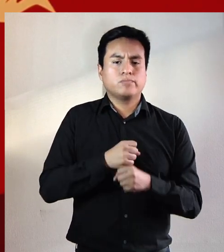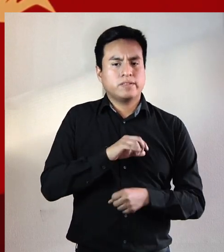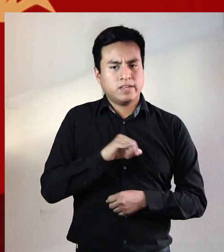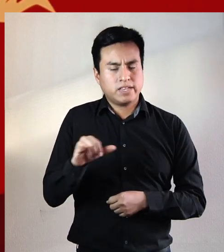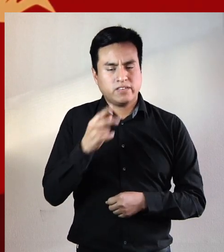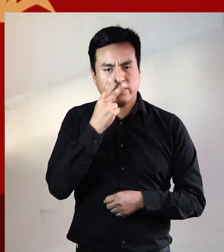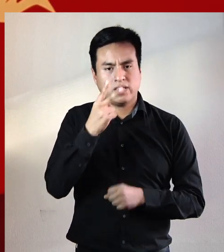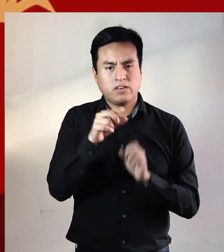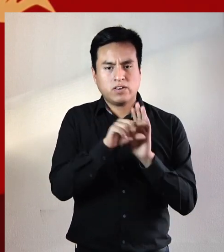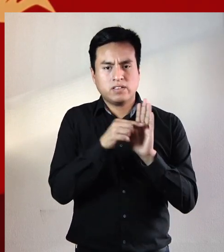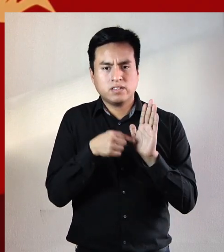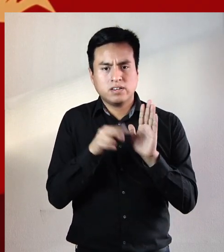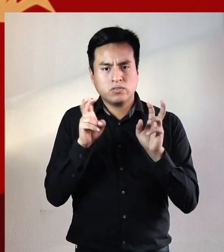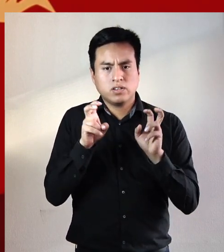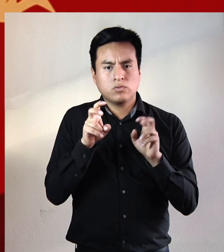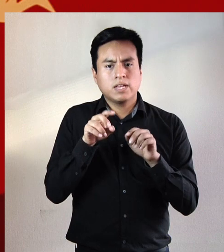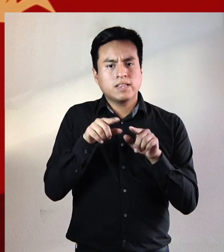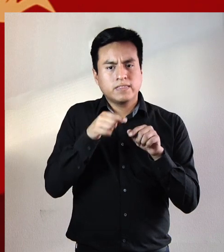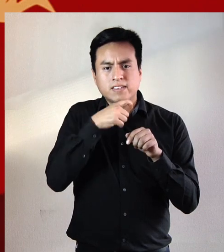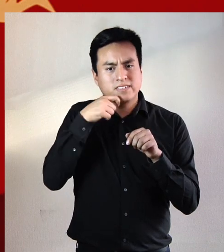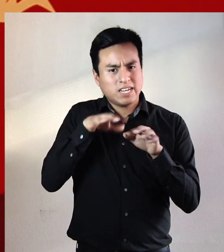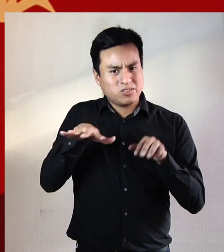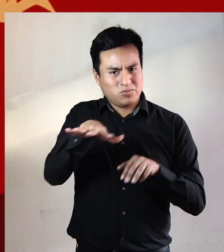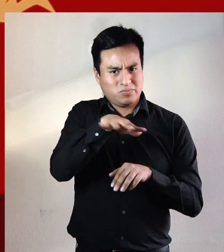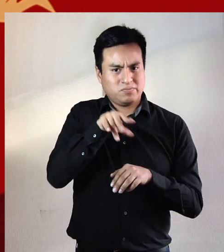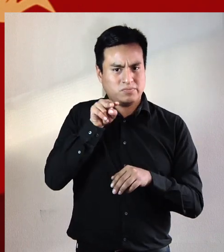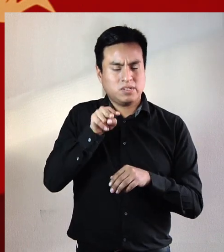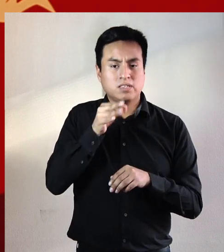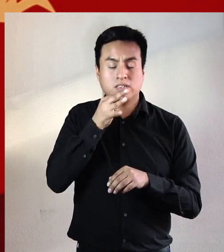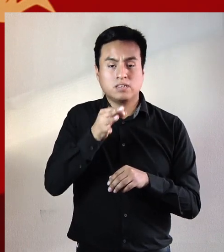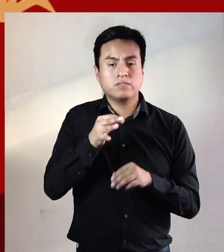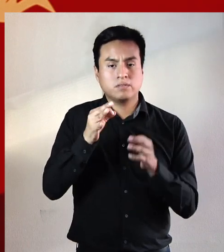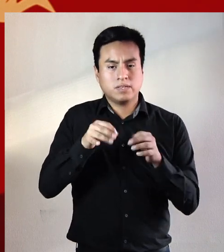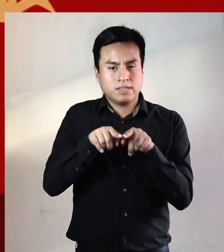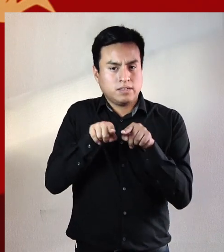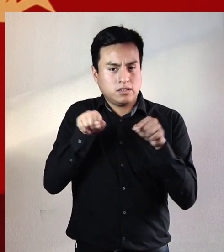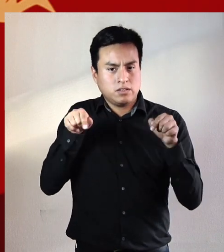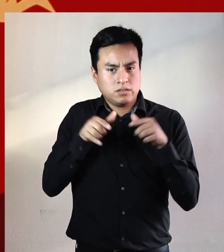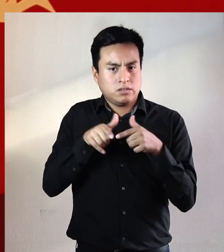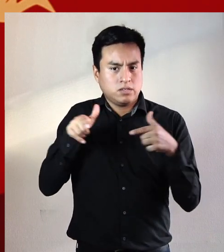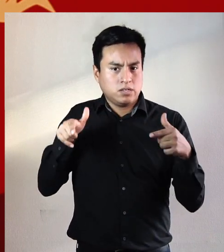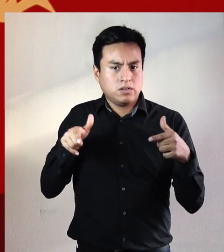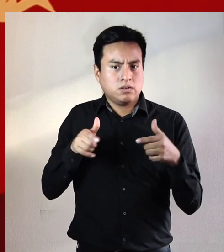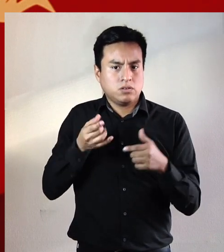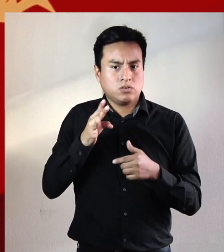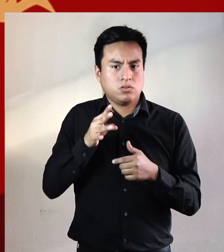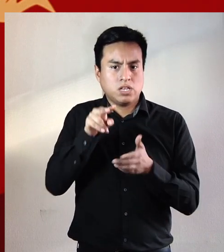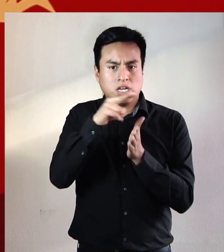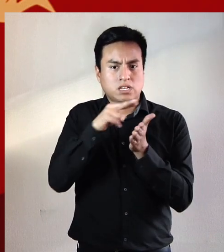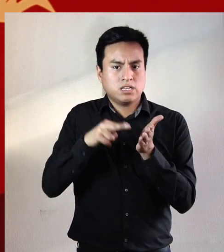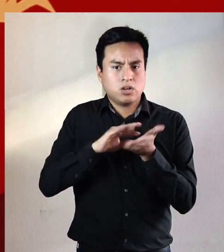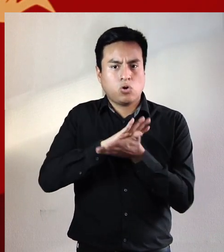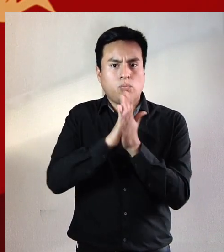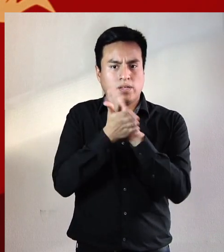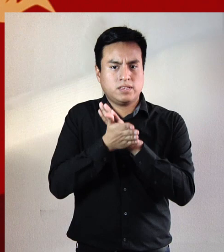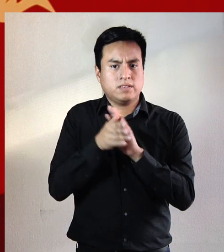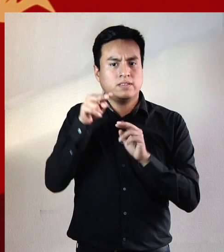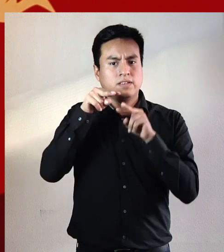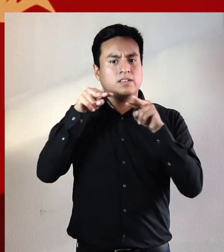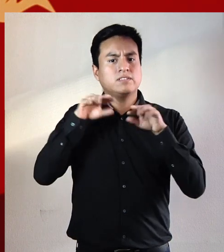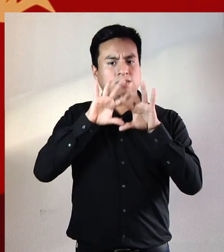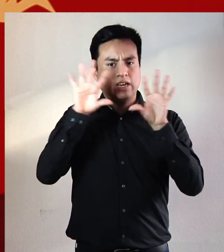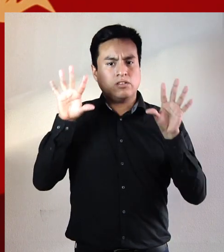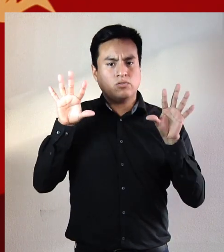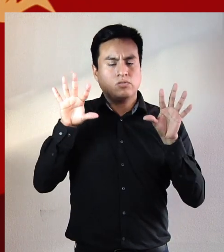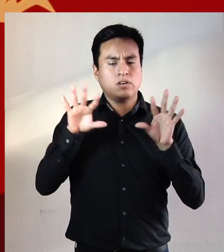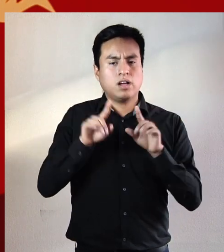años más tarde vi la frase recortada sobre el desierto y efectivamente por su extensión sólo podía ser leerse completa